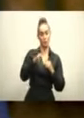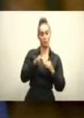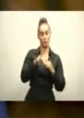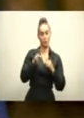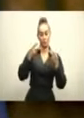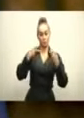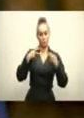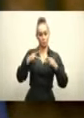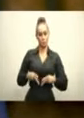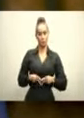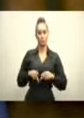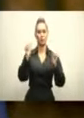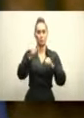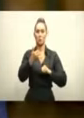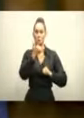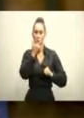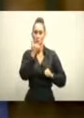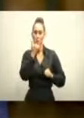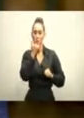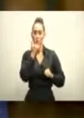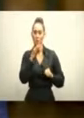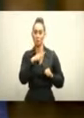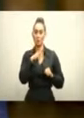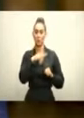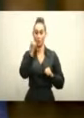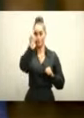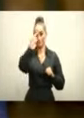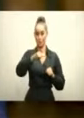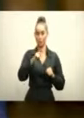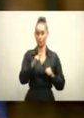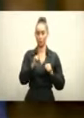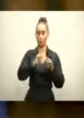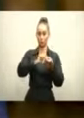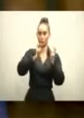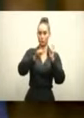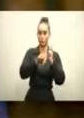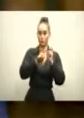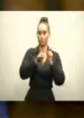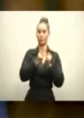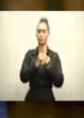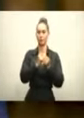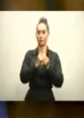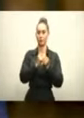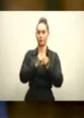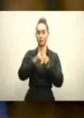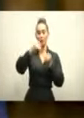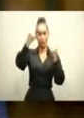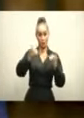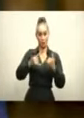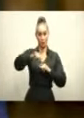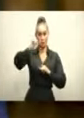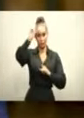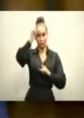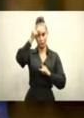rectificaremos. Lo que aseguro es que no voy a tolerar ningún acto de corrupción en mi gobierno.